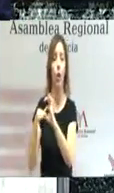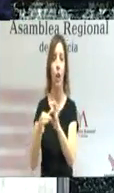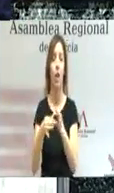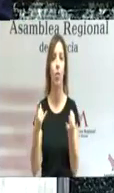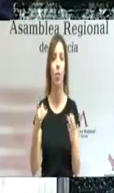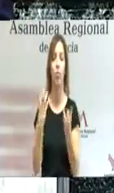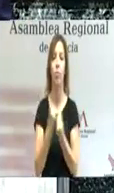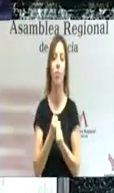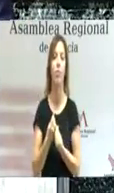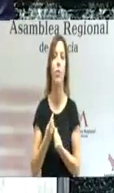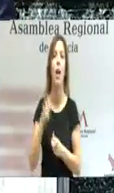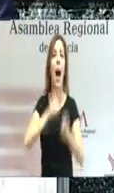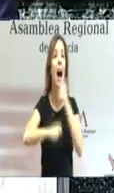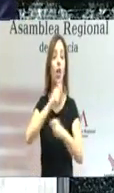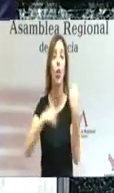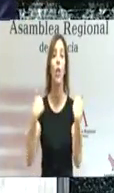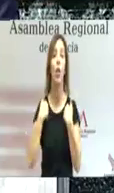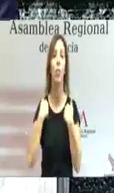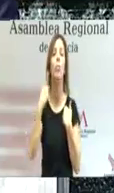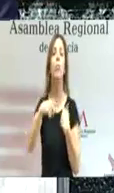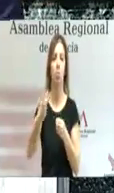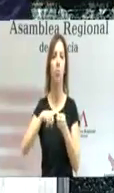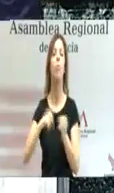con el consenso de las principales asociaciones de víctimas del terrorismo.